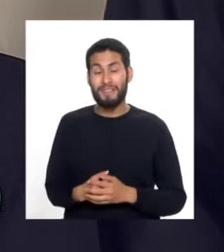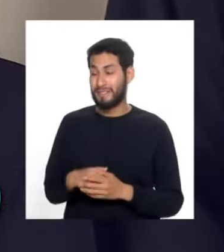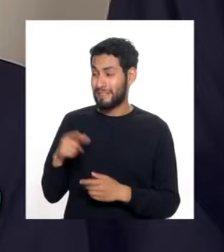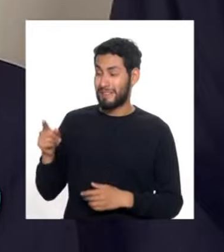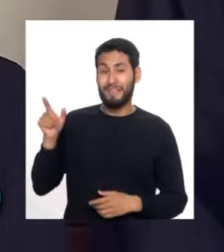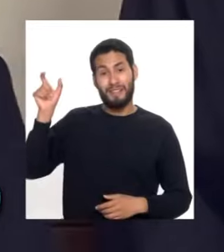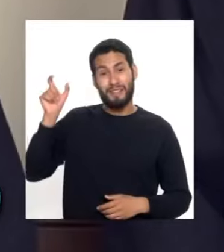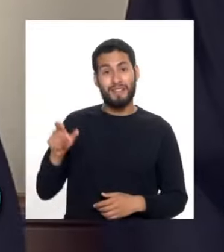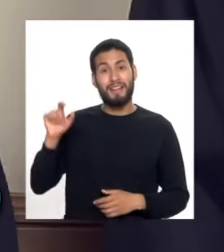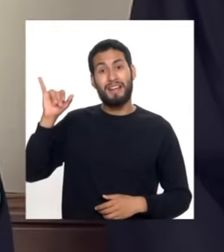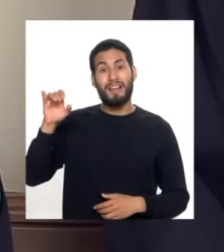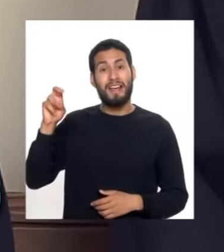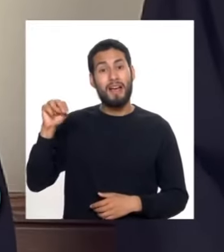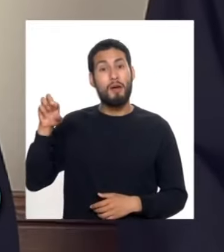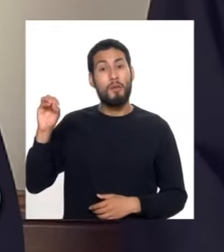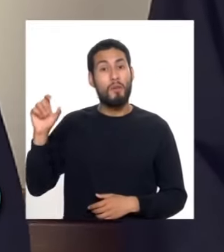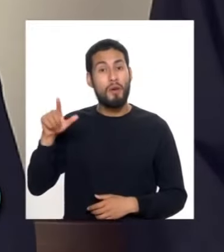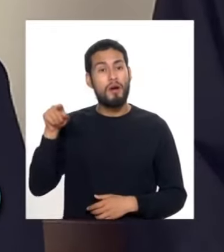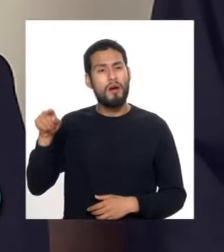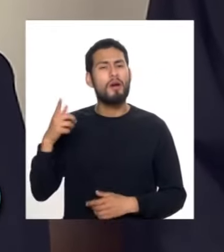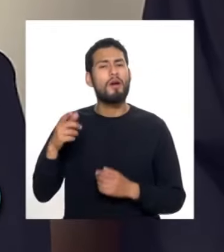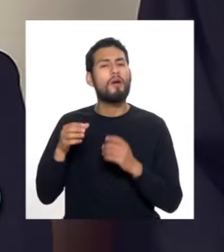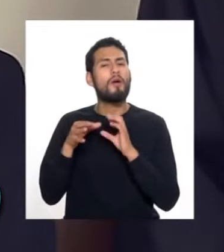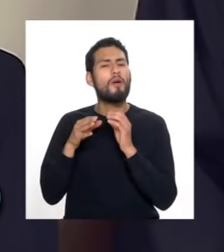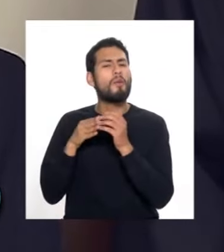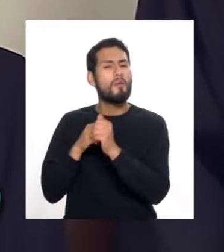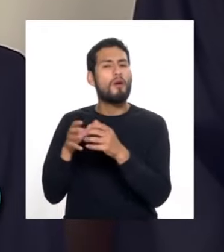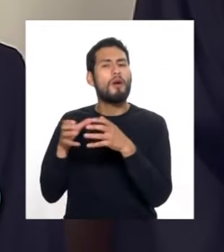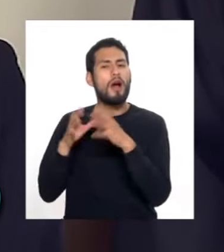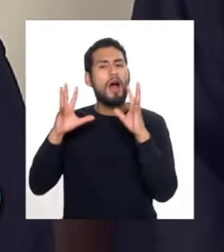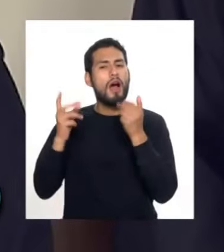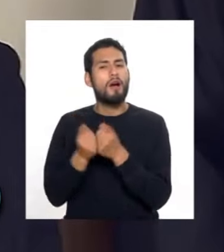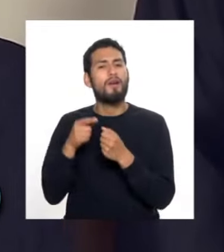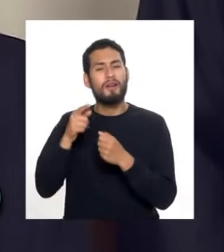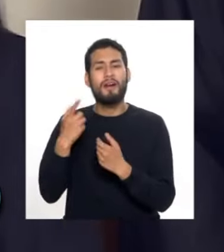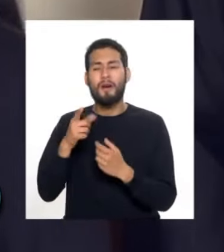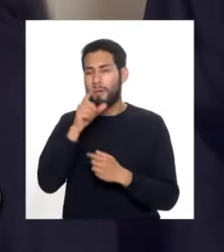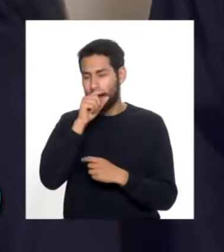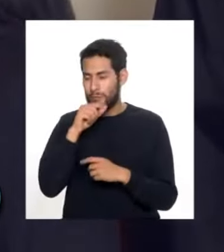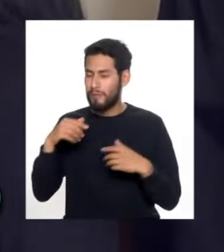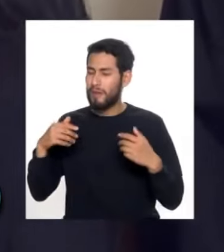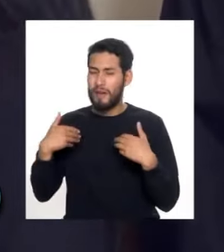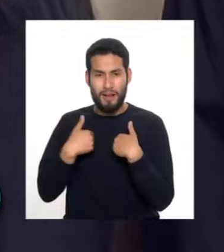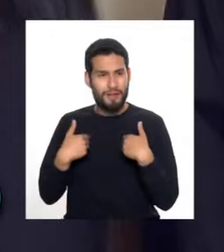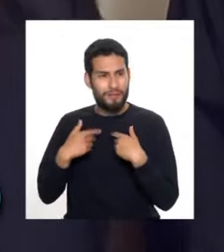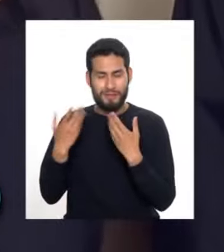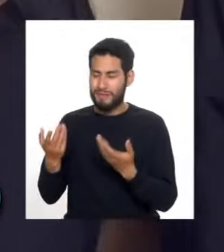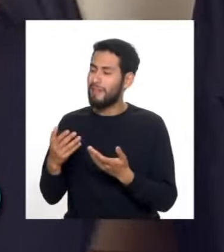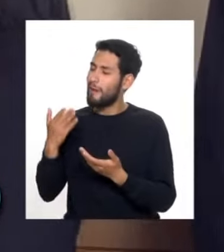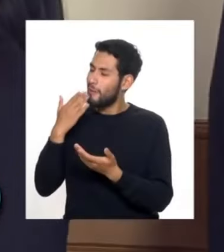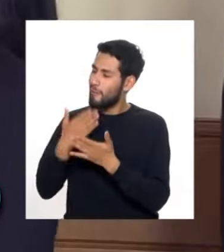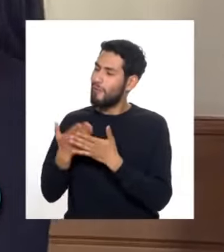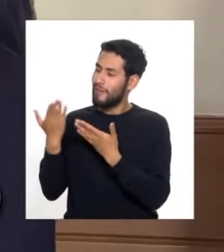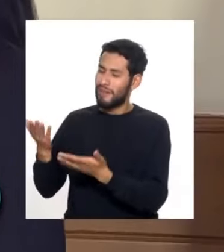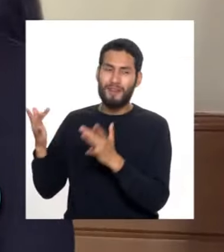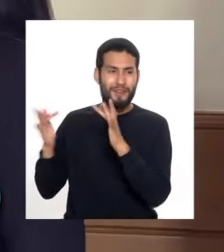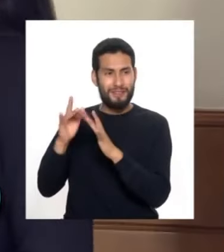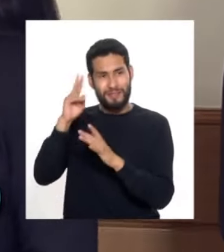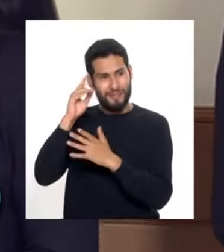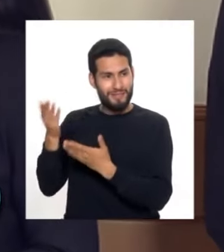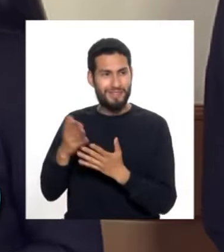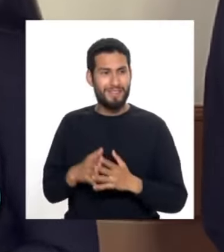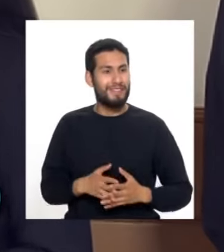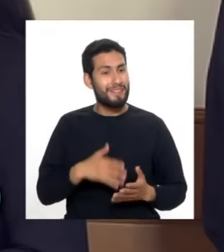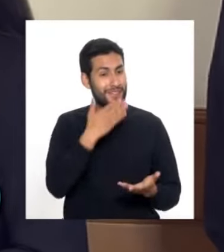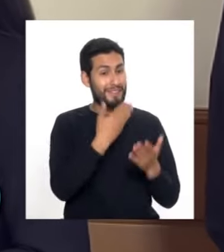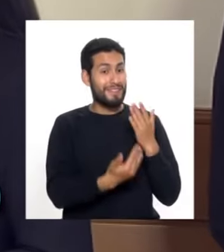el señor Jean Paul Martel, quien es vocero de la Asociación Peruana de Avicultura. ¿Qué tal, estimado? Buenos días, bienvenido a Conecta Perú.